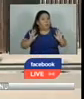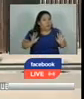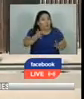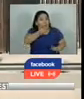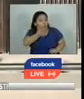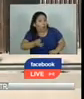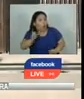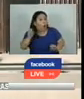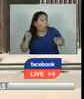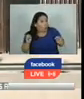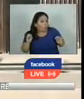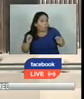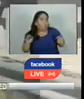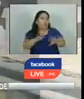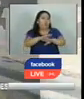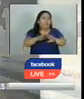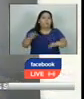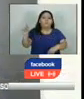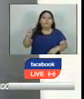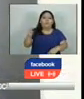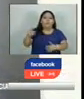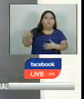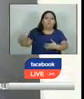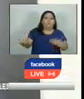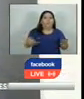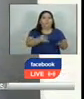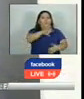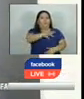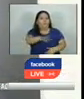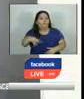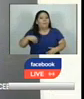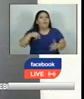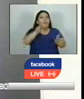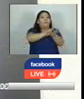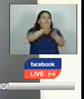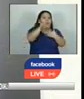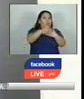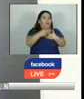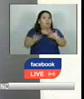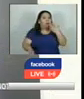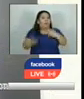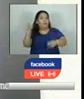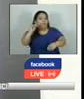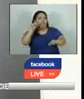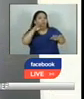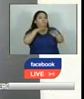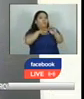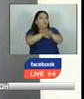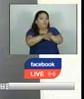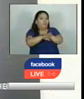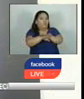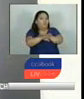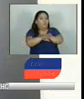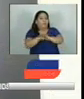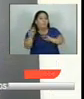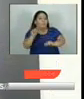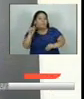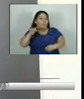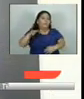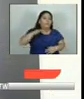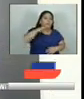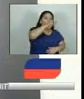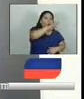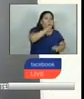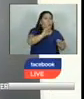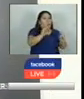eso es cierto o simplemente se va a facilitar que las personas bajo ese programa puedan ingresar mediante el parol o permiso de viaje y no sea